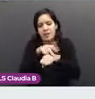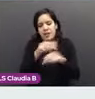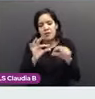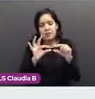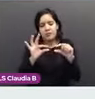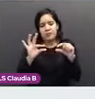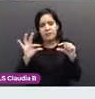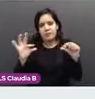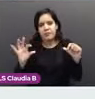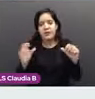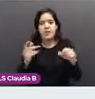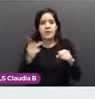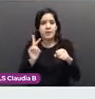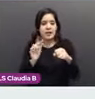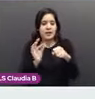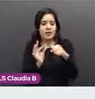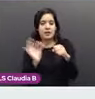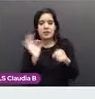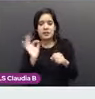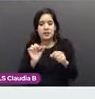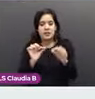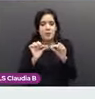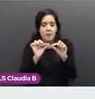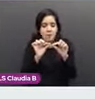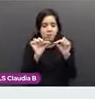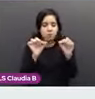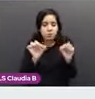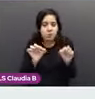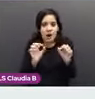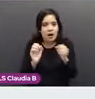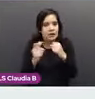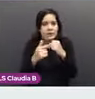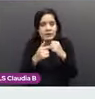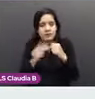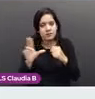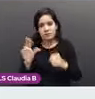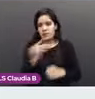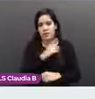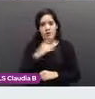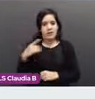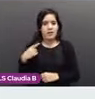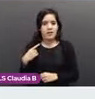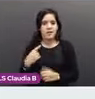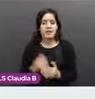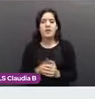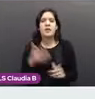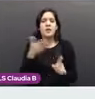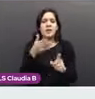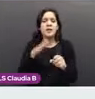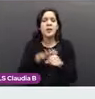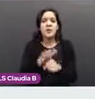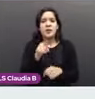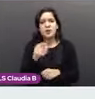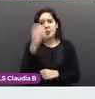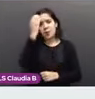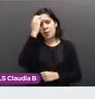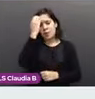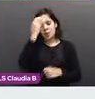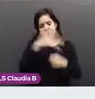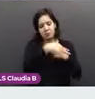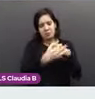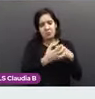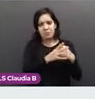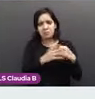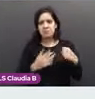formaditas como caniquitas. La intención es que conozcamos nuestras mamas y que si vemos o observamos algo